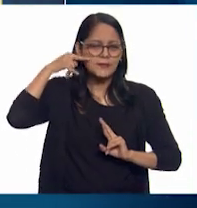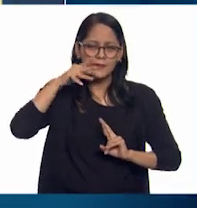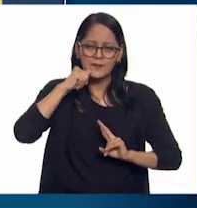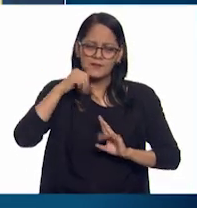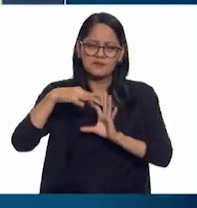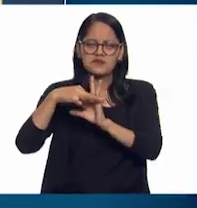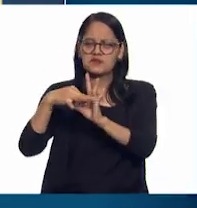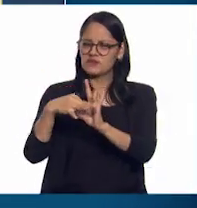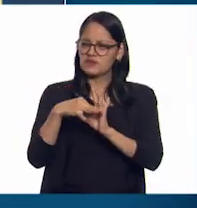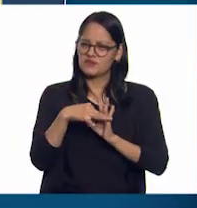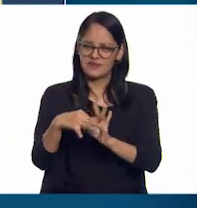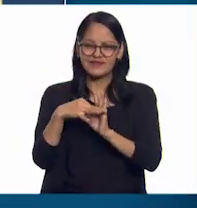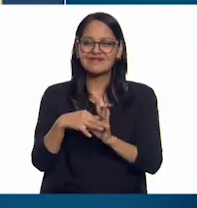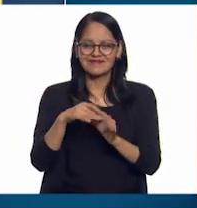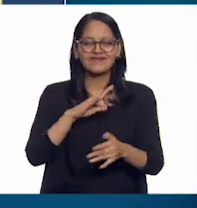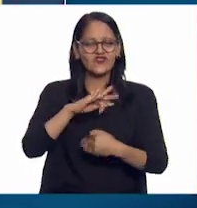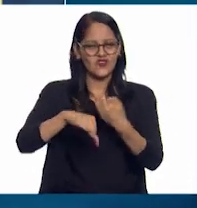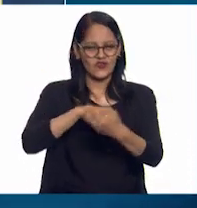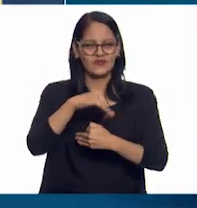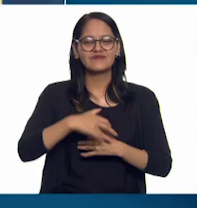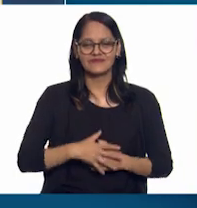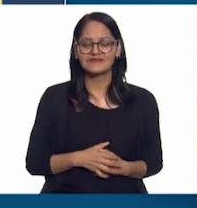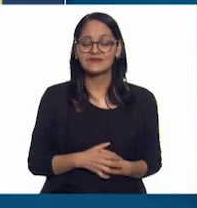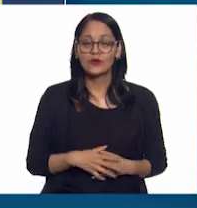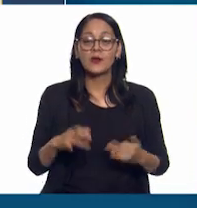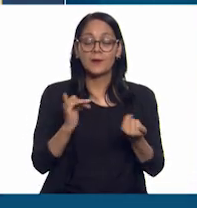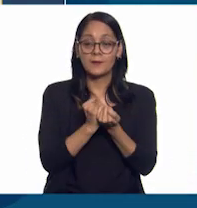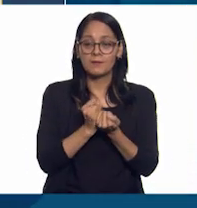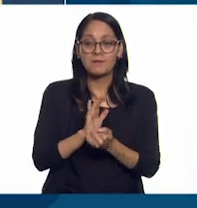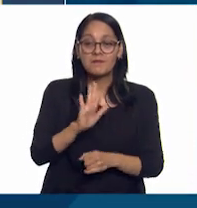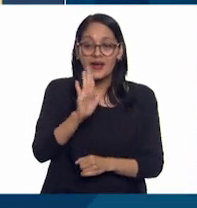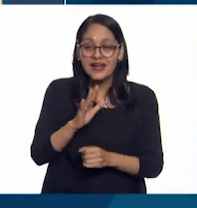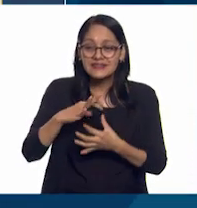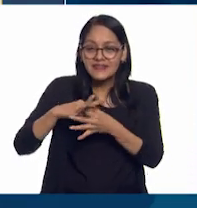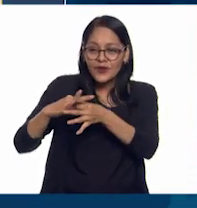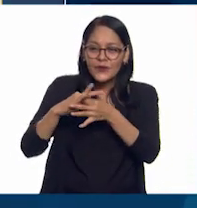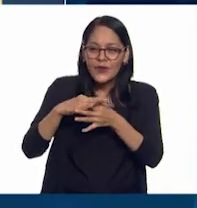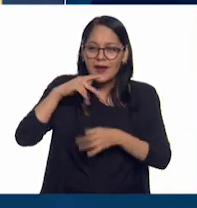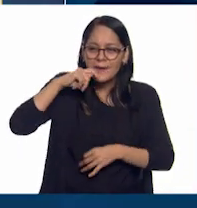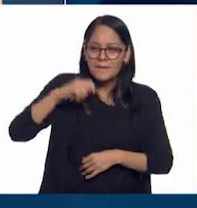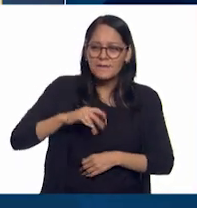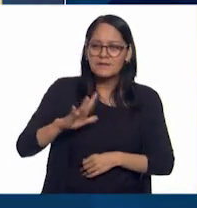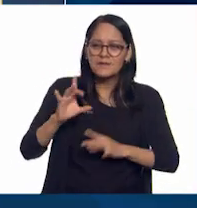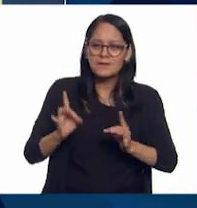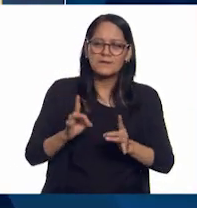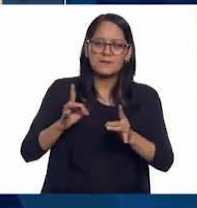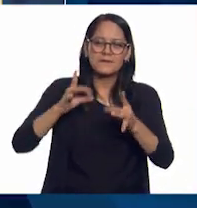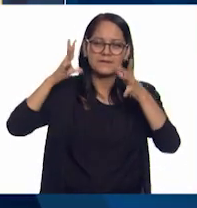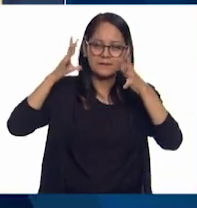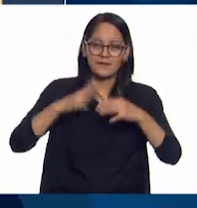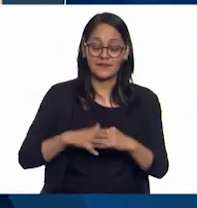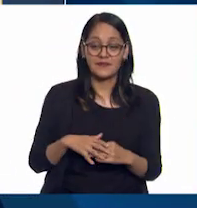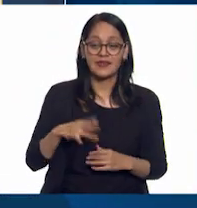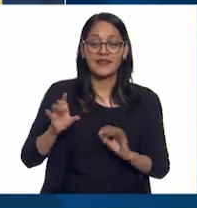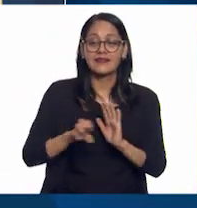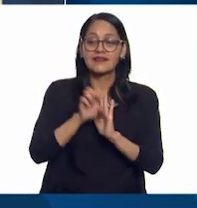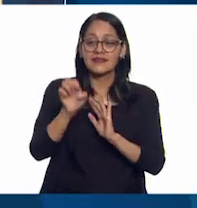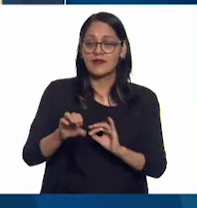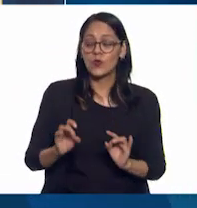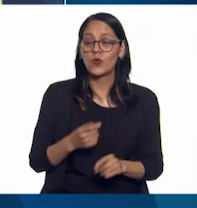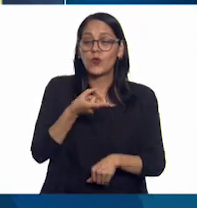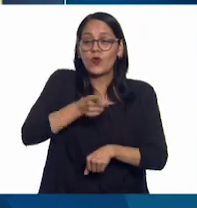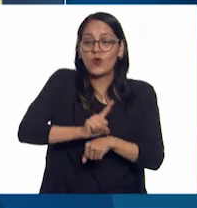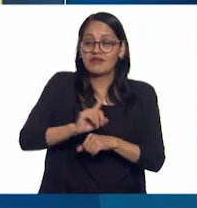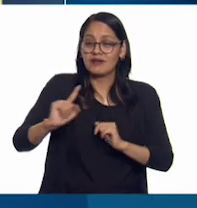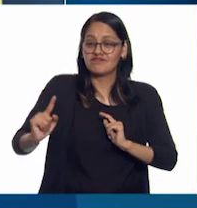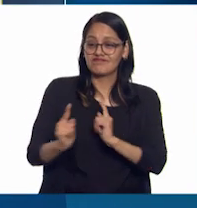entre todas y todos. Es casi como magia, ¿no? Alguien se cruza un día en nuestras